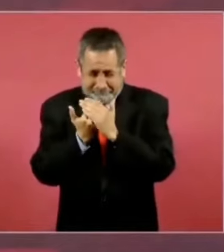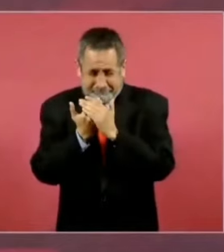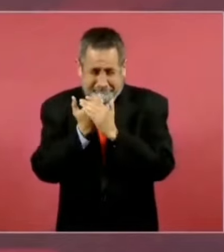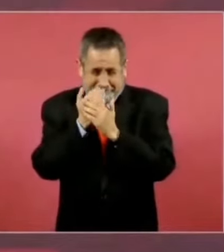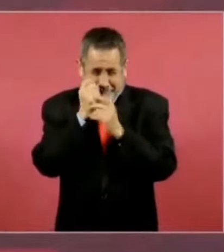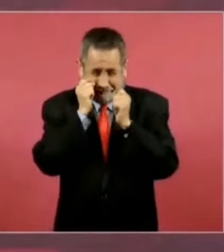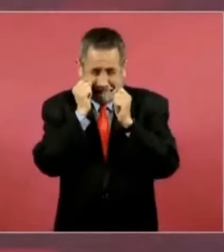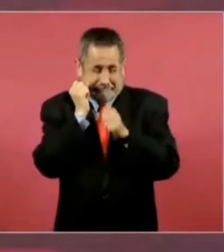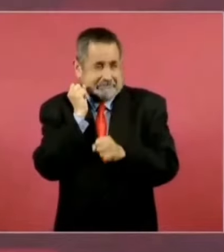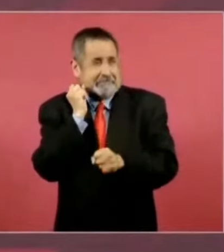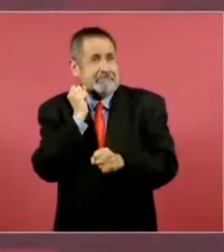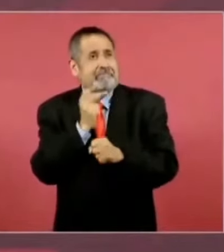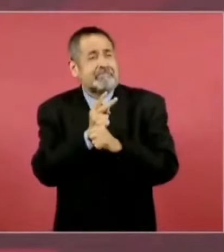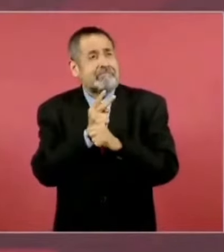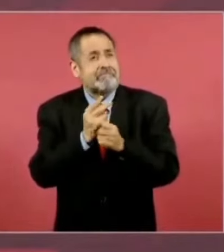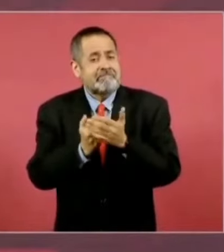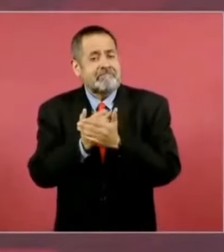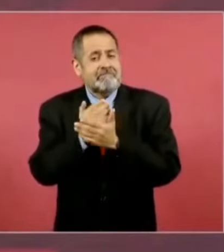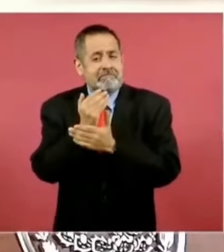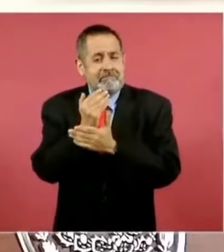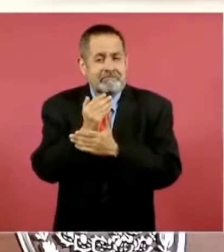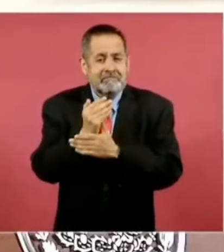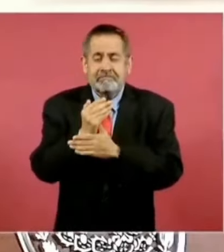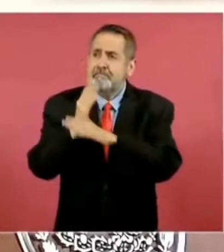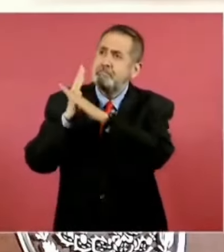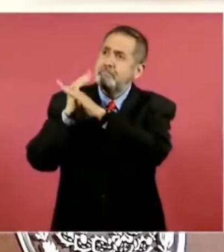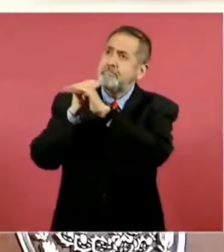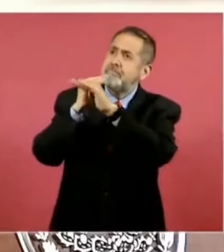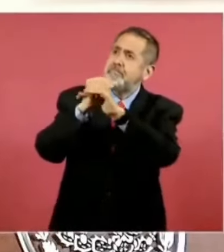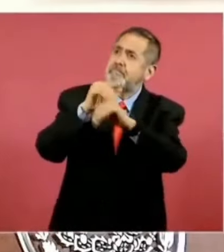que pasen las guacamayas,